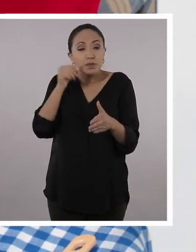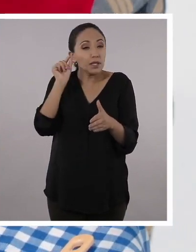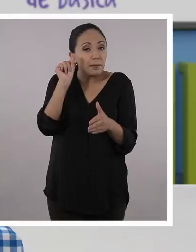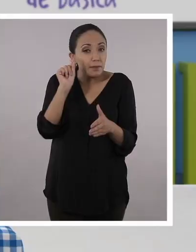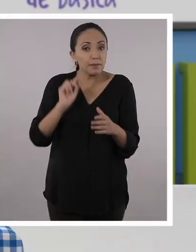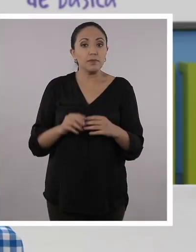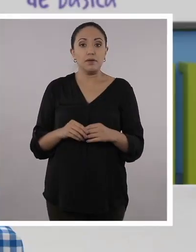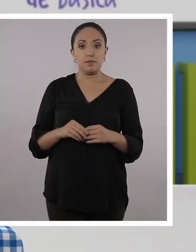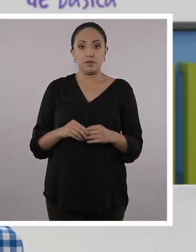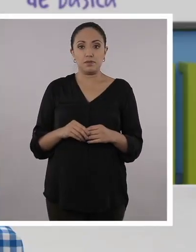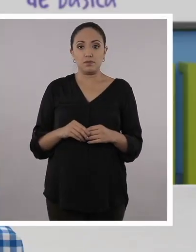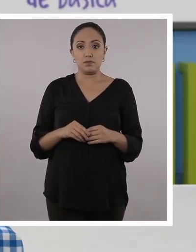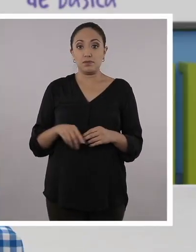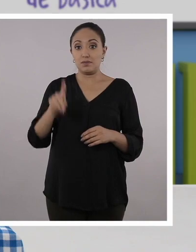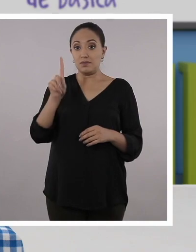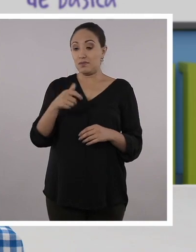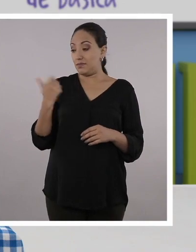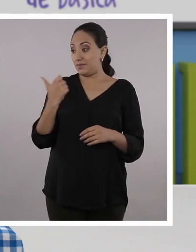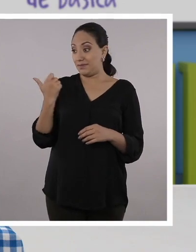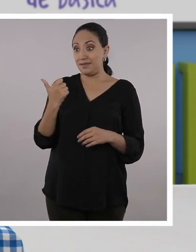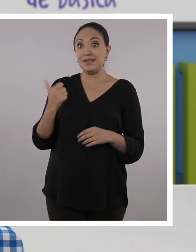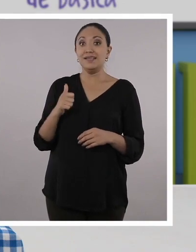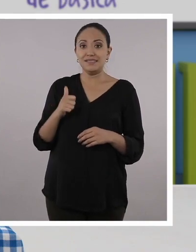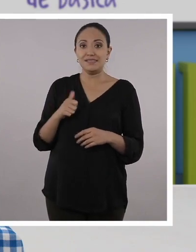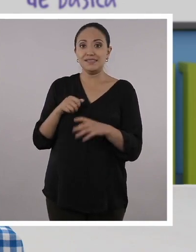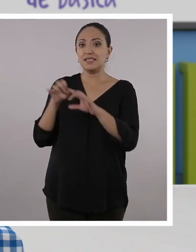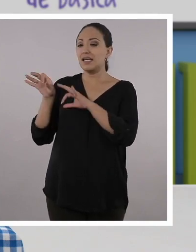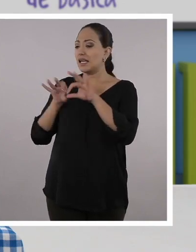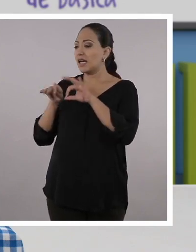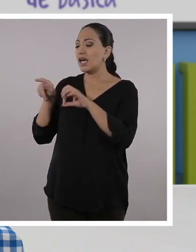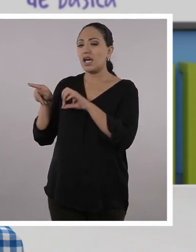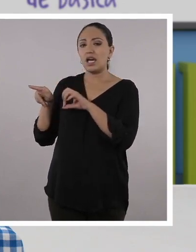está. Muy bien, Santi. Y aprovechando que está la profe aquí.